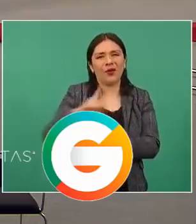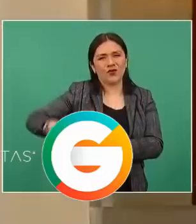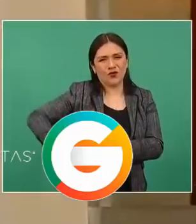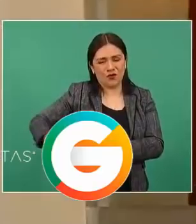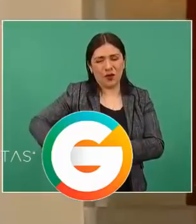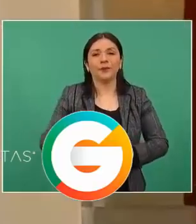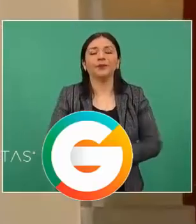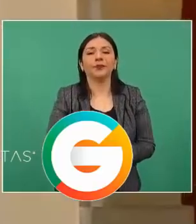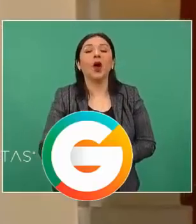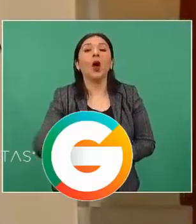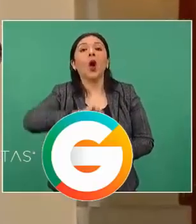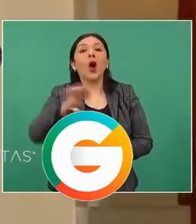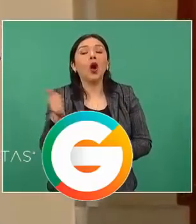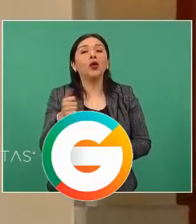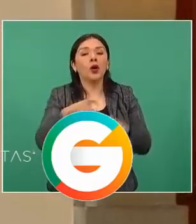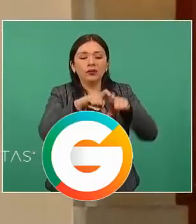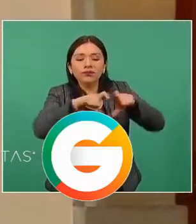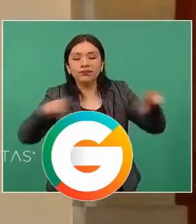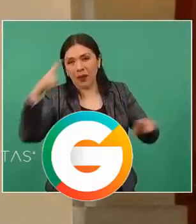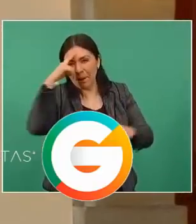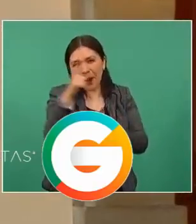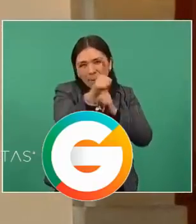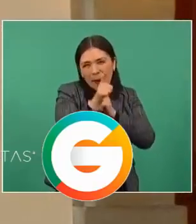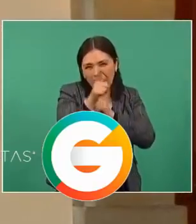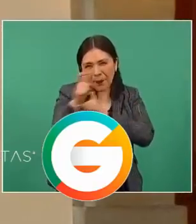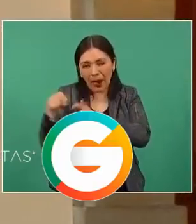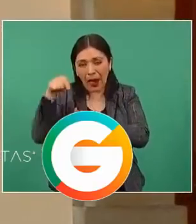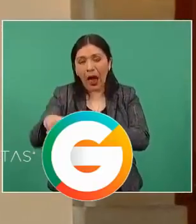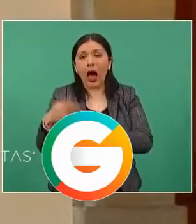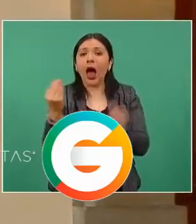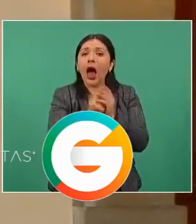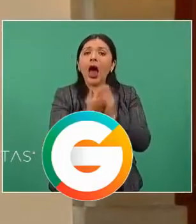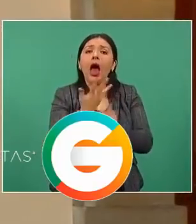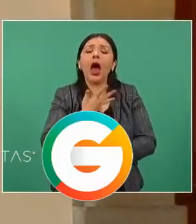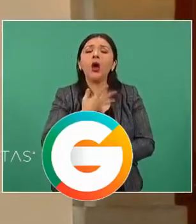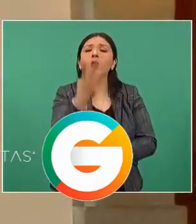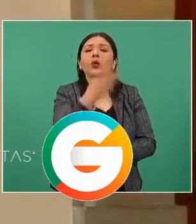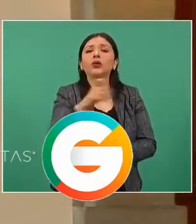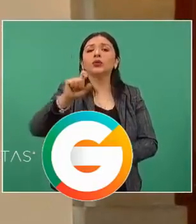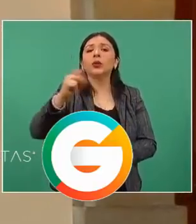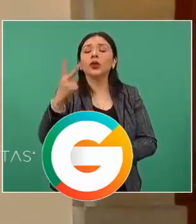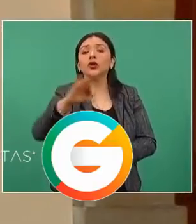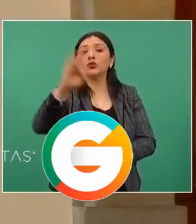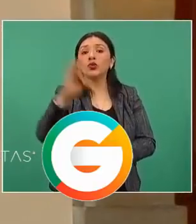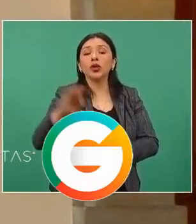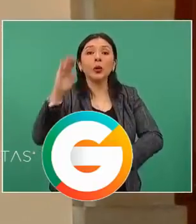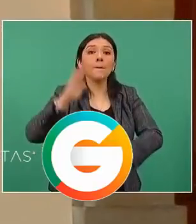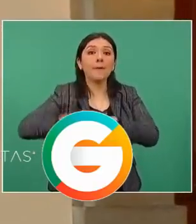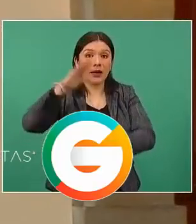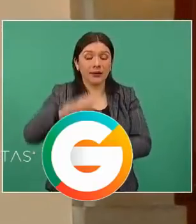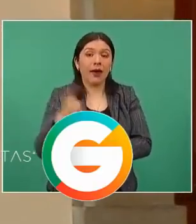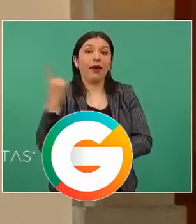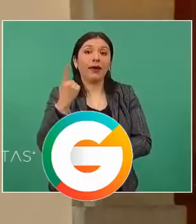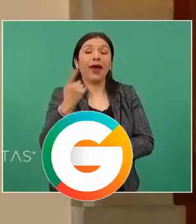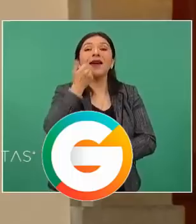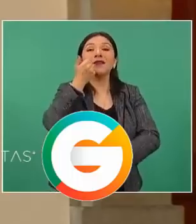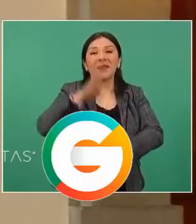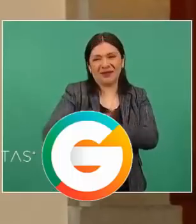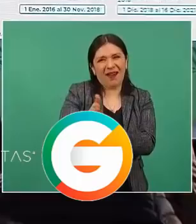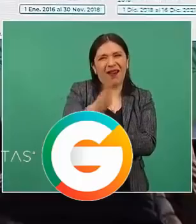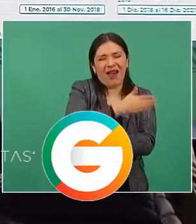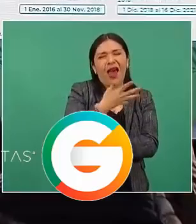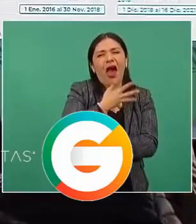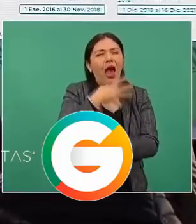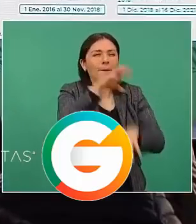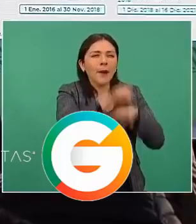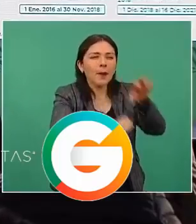Y cartuchos aquí es 422 por ciento más. En la administración anterior aseguraban dos